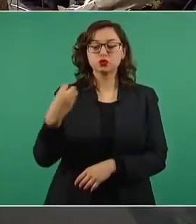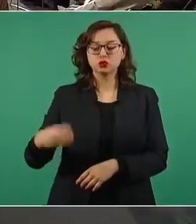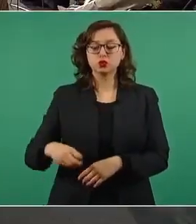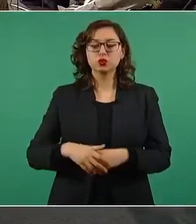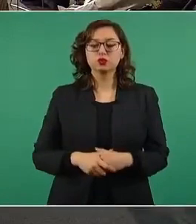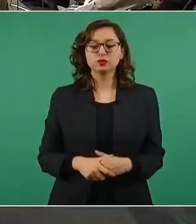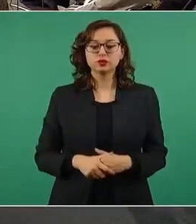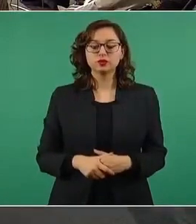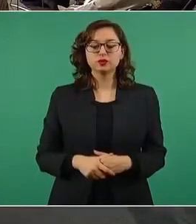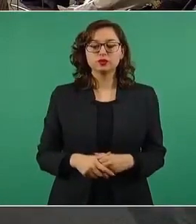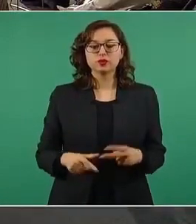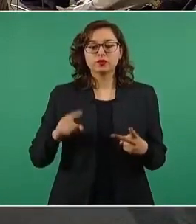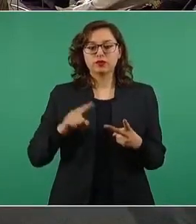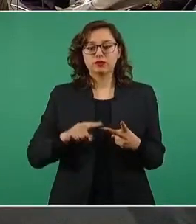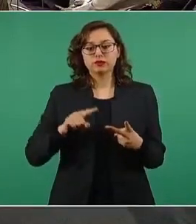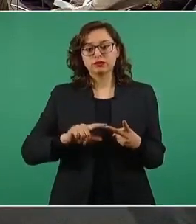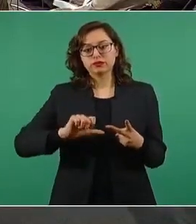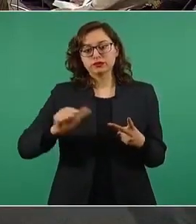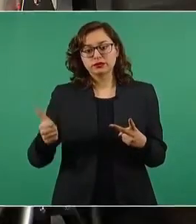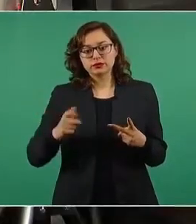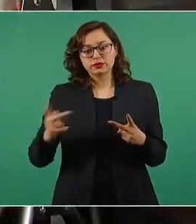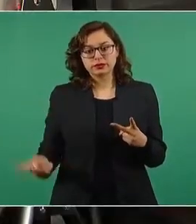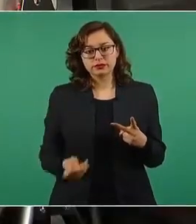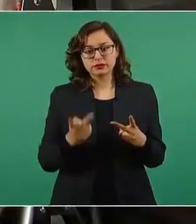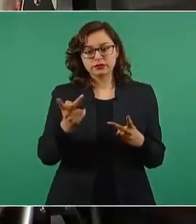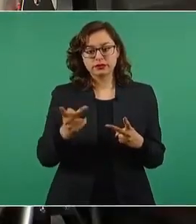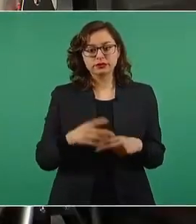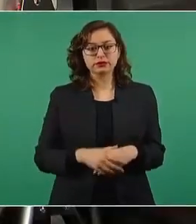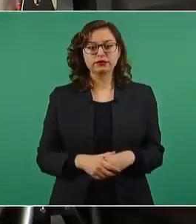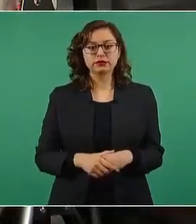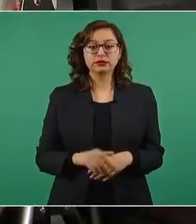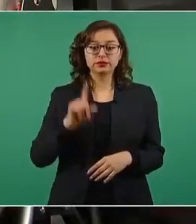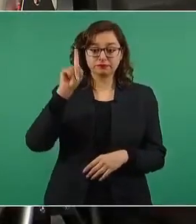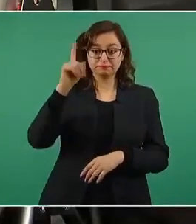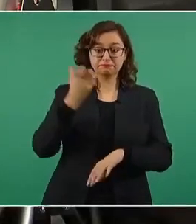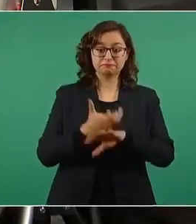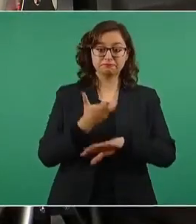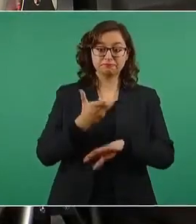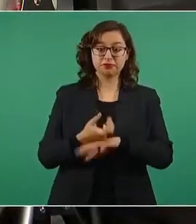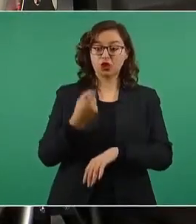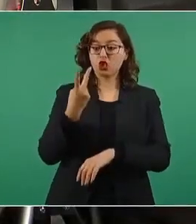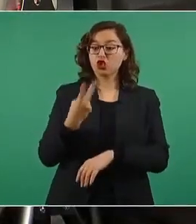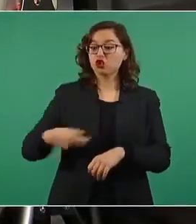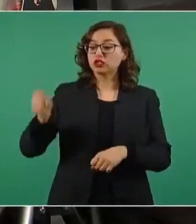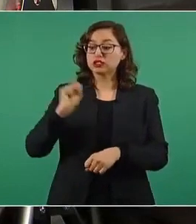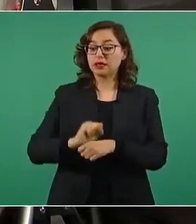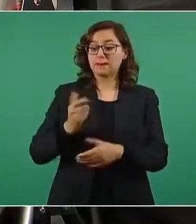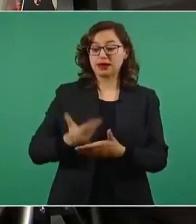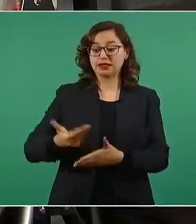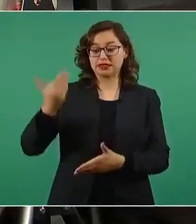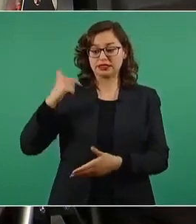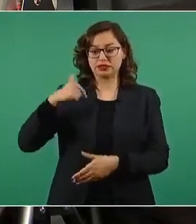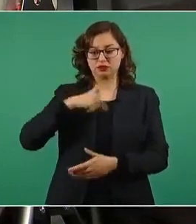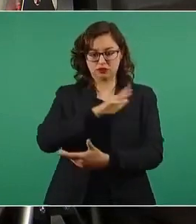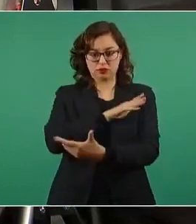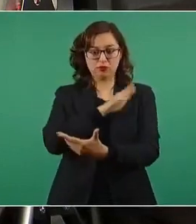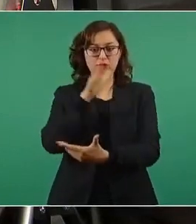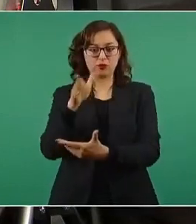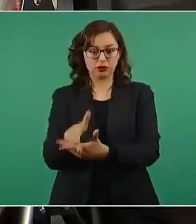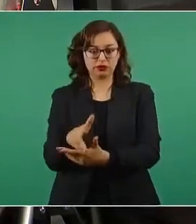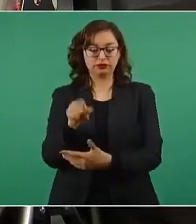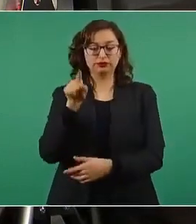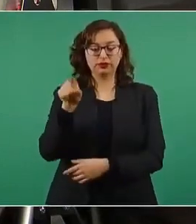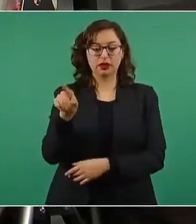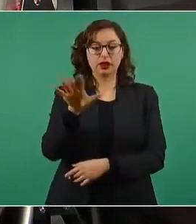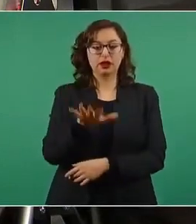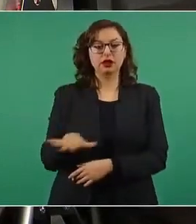Gracias. Y mi segunda pregunta, tuve la oportunidad de estar en Houston hace dos semanas y me referí en algunos